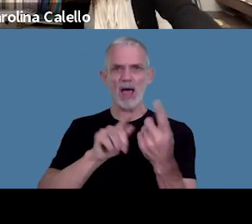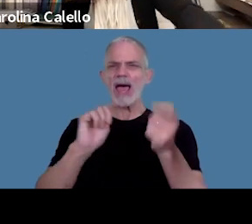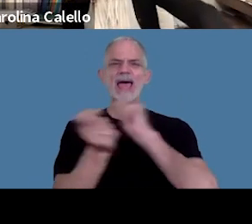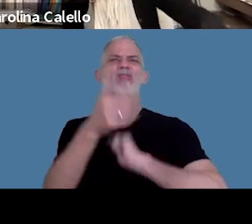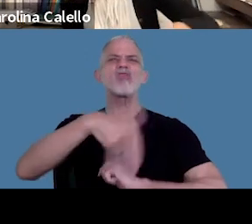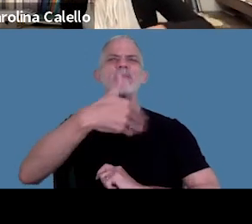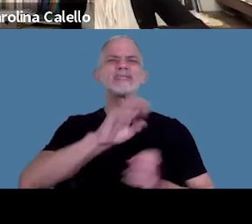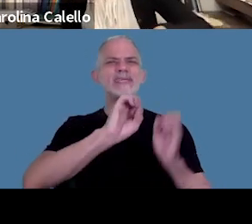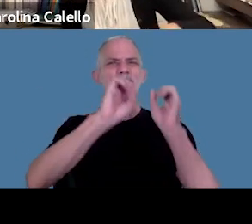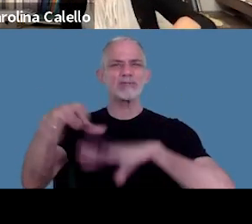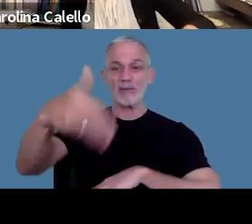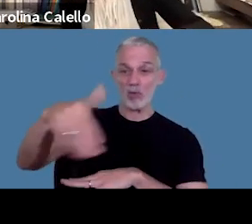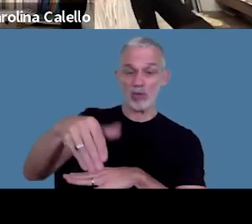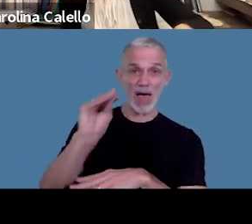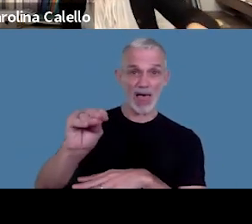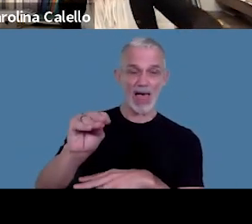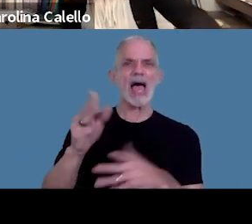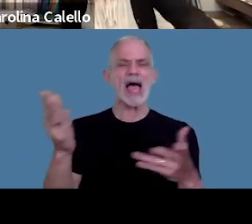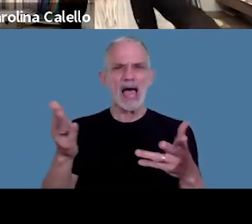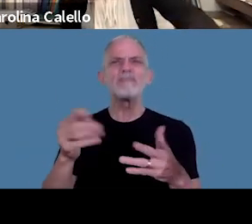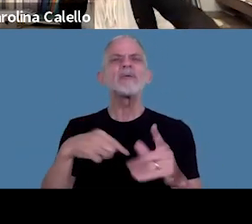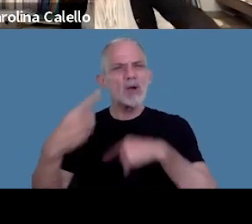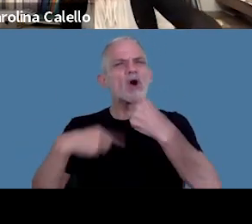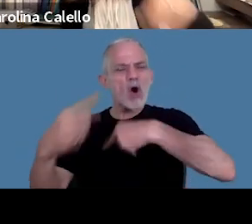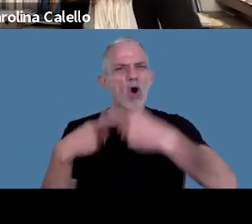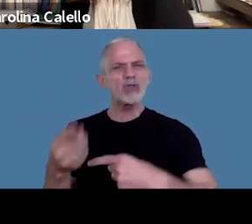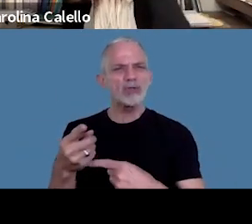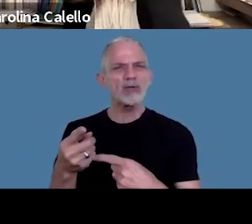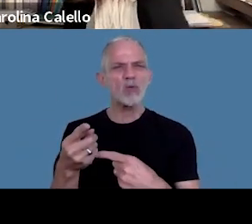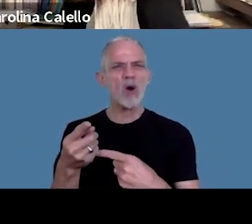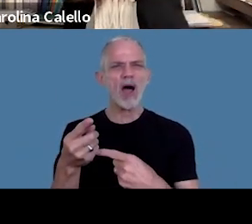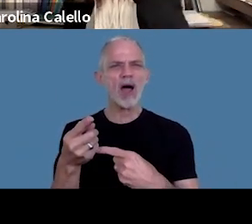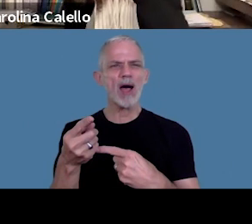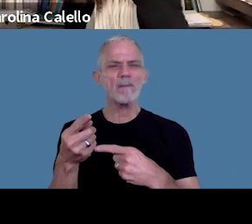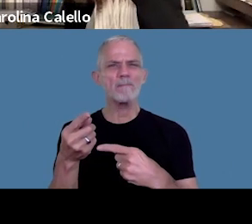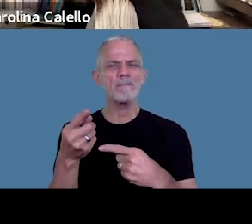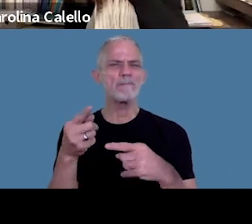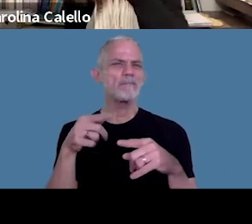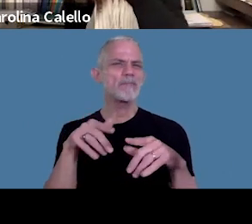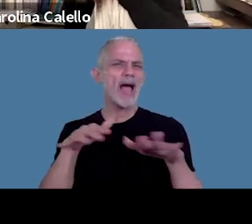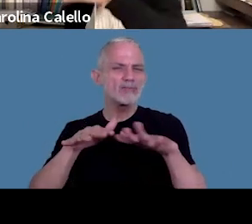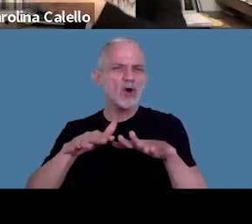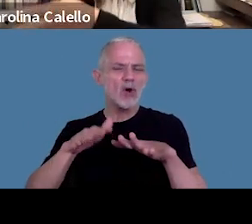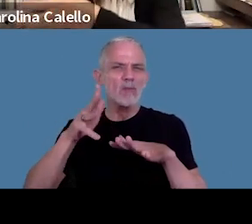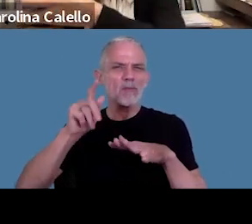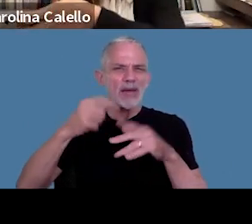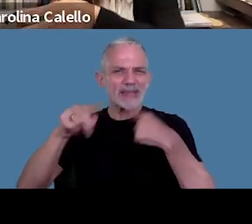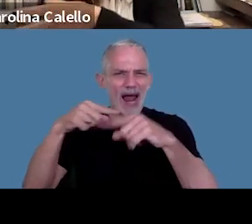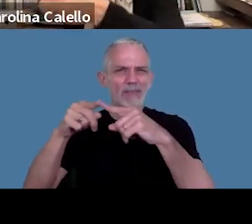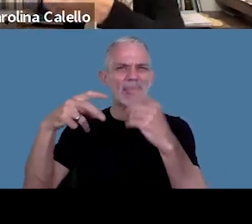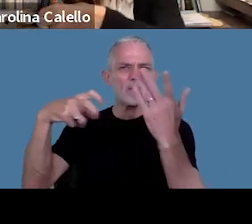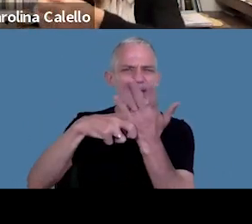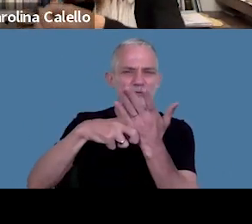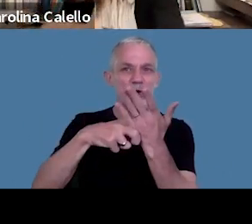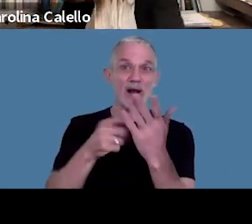domicilio y va a continuar actuando los inspectores